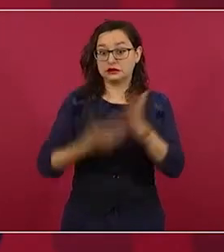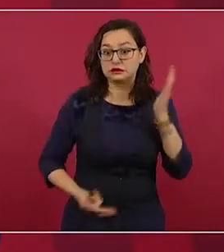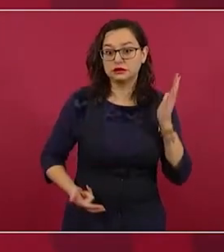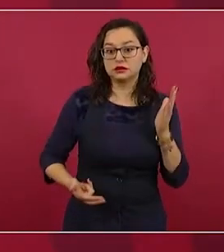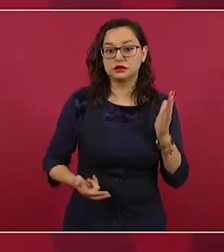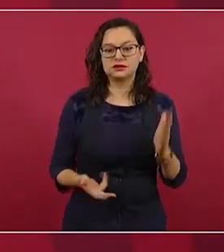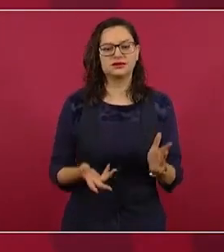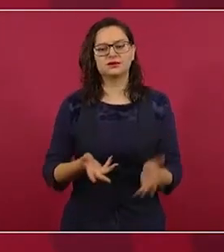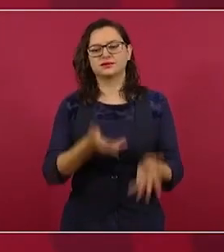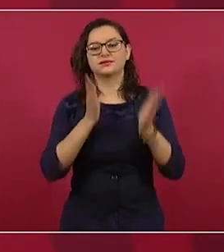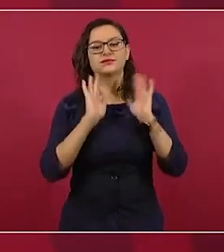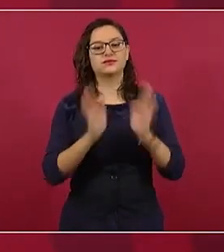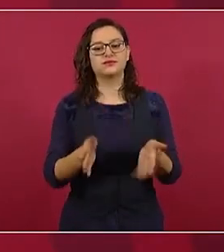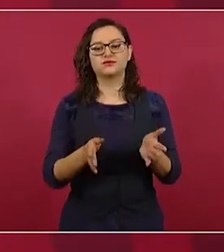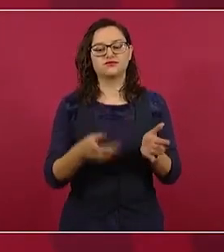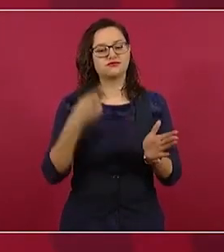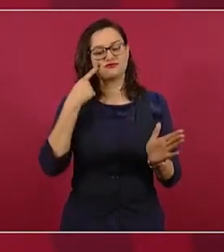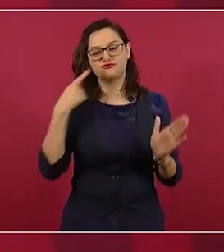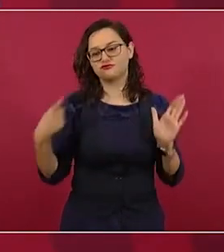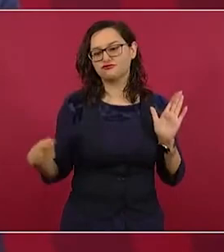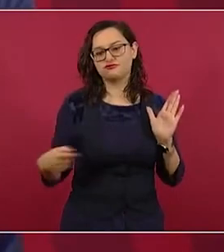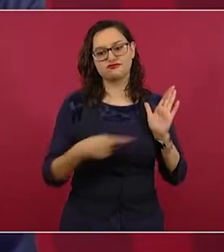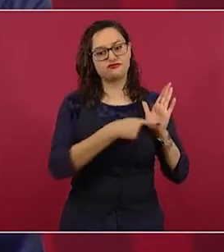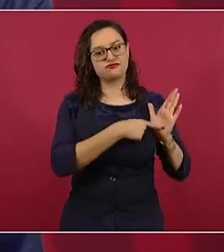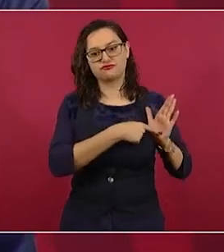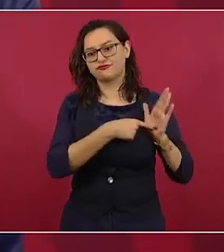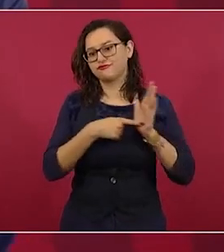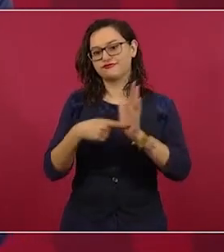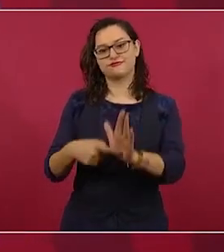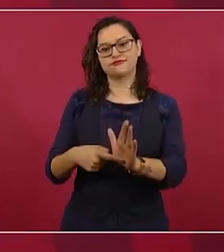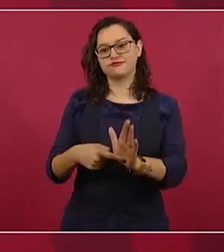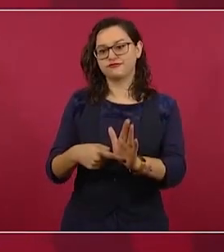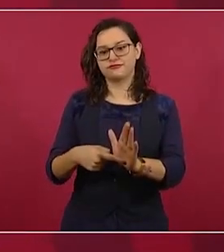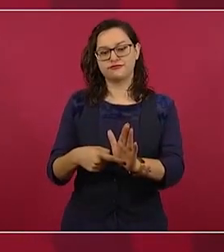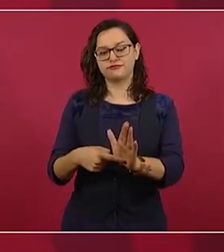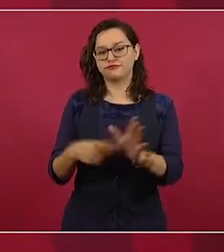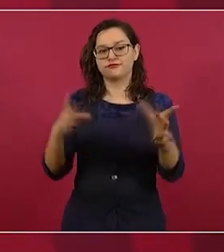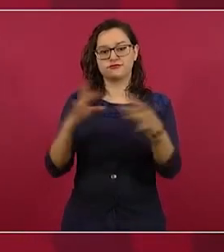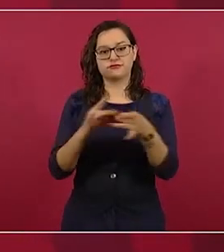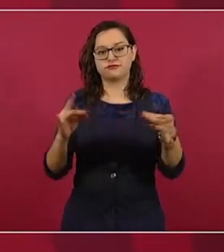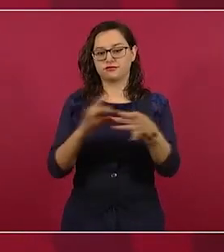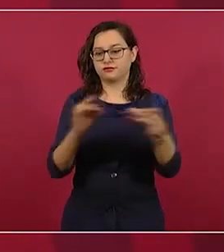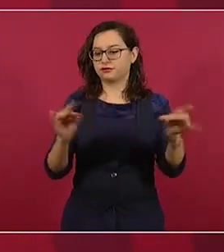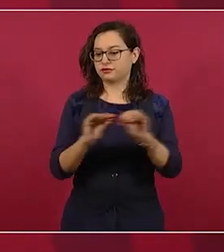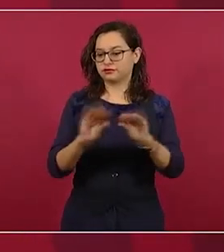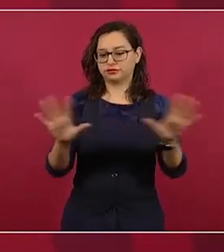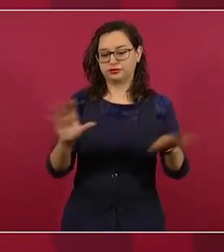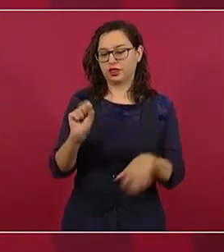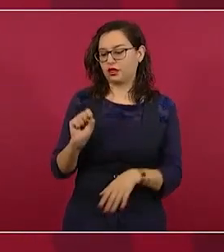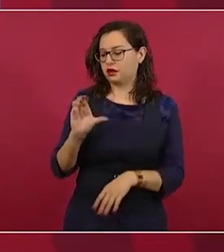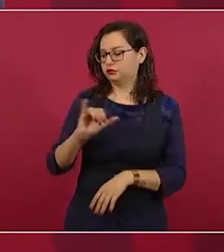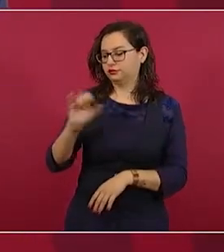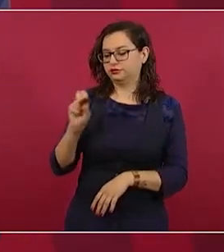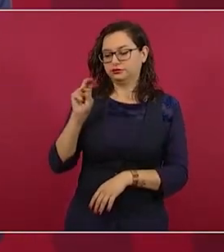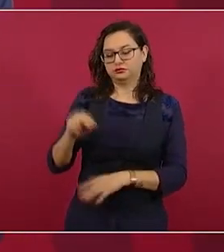aclaró en la Corte de que no hay violación